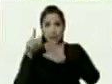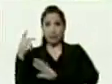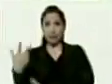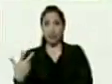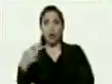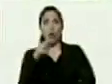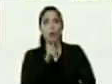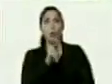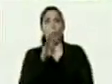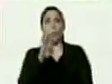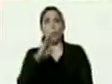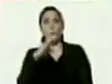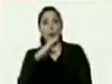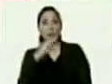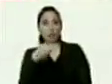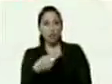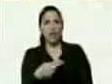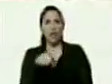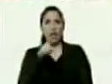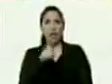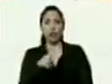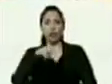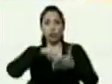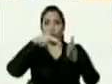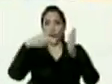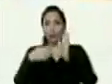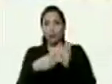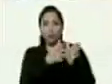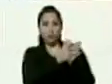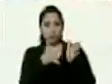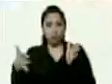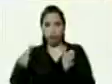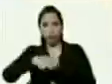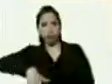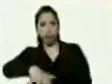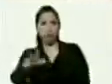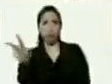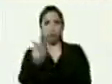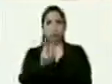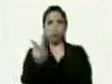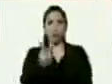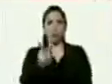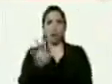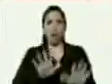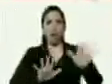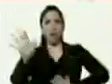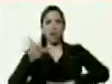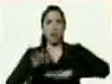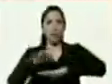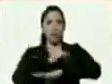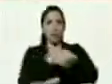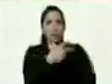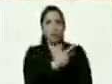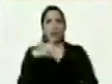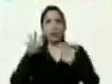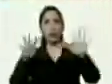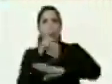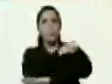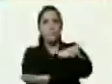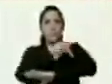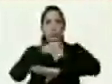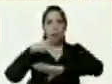eso implica que durante todo el territorio en los quince municipios en las treinta y nueve parroquias